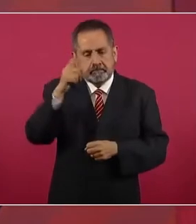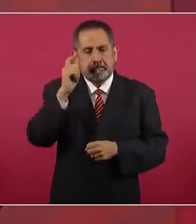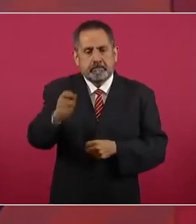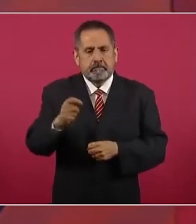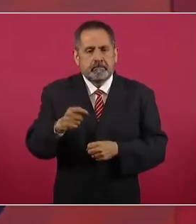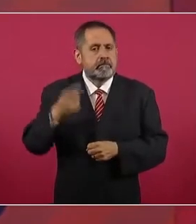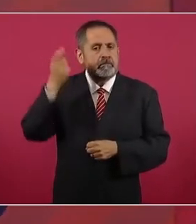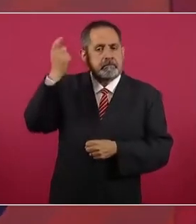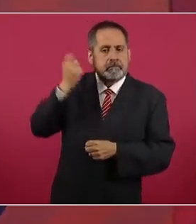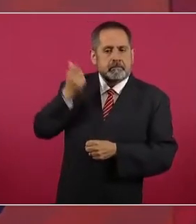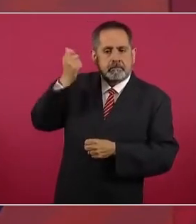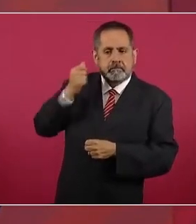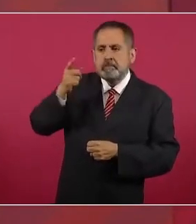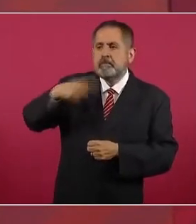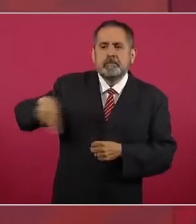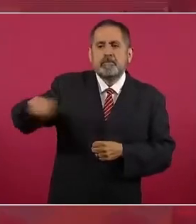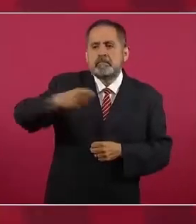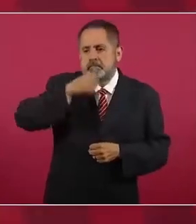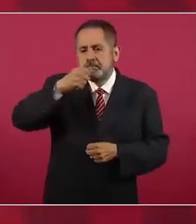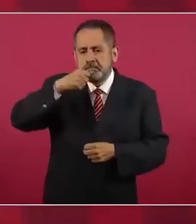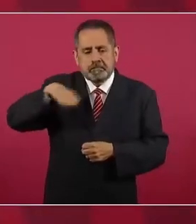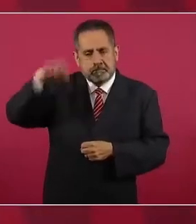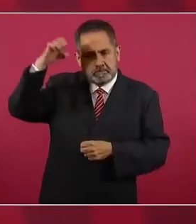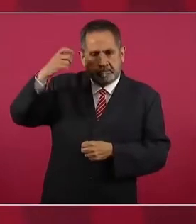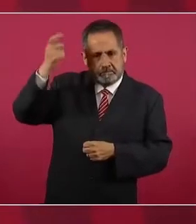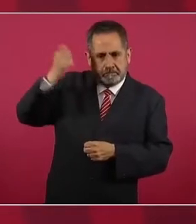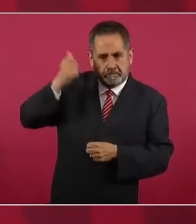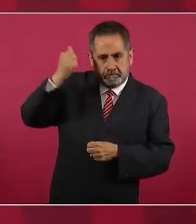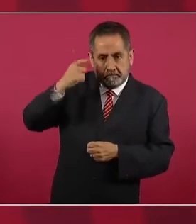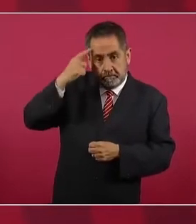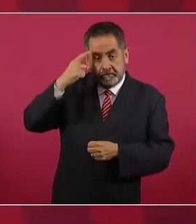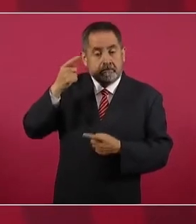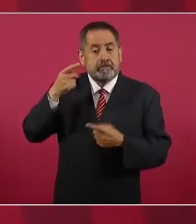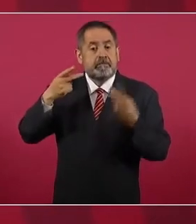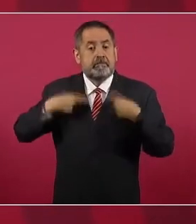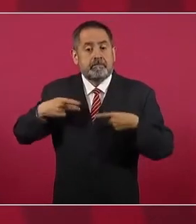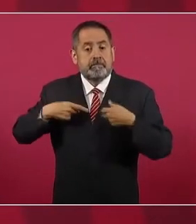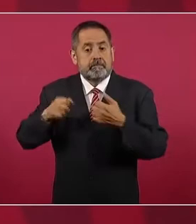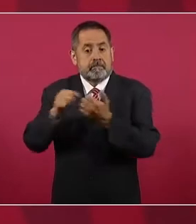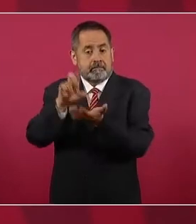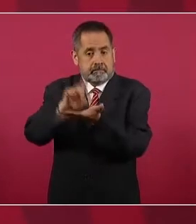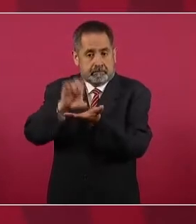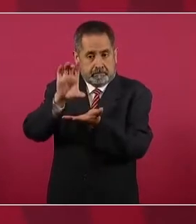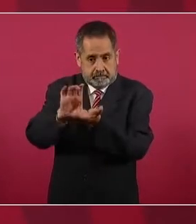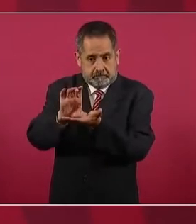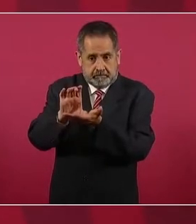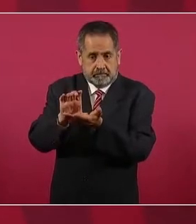la pensión a los adultos mayores, la pensión a discapacitados,